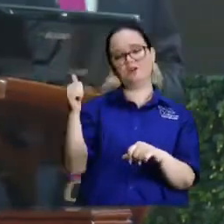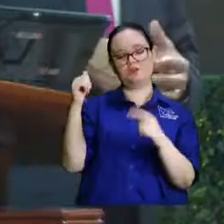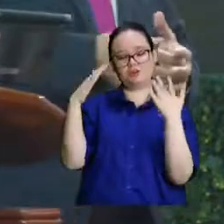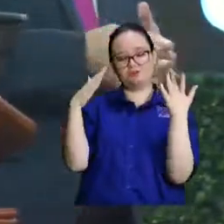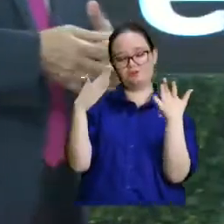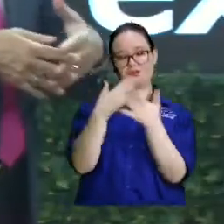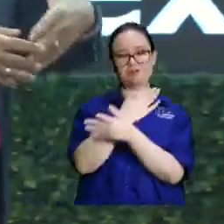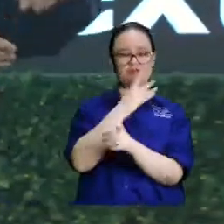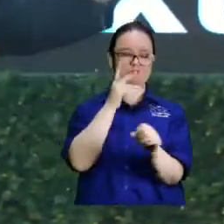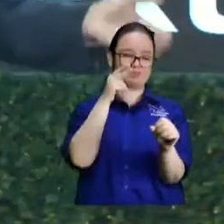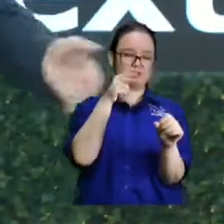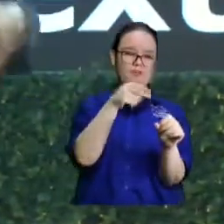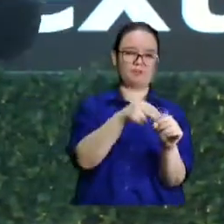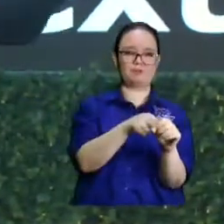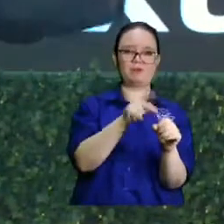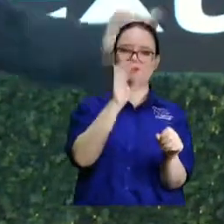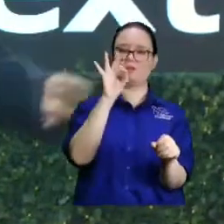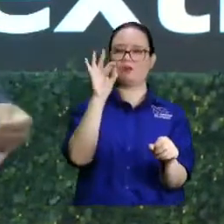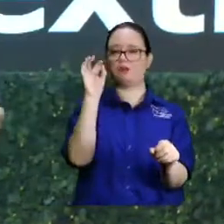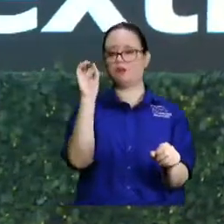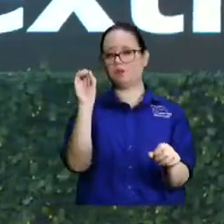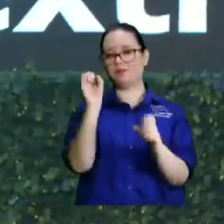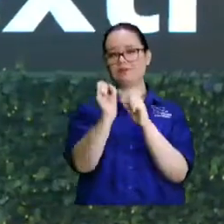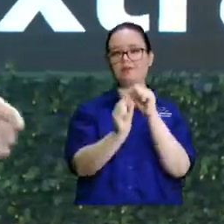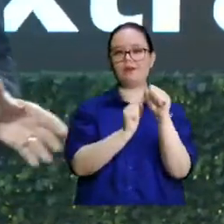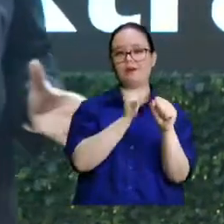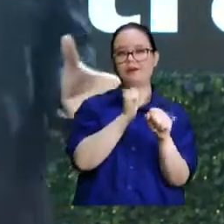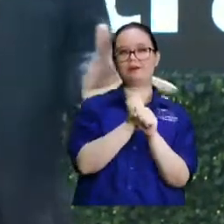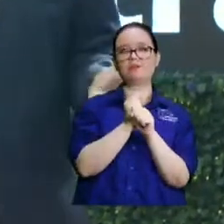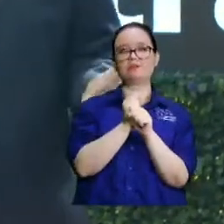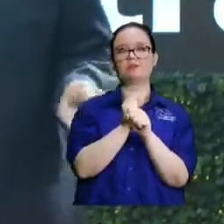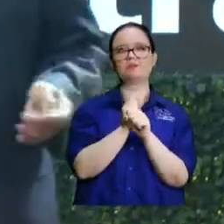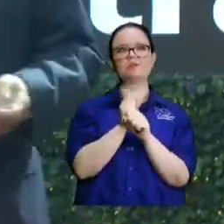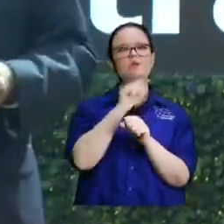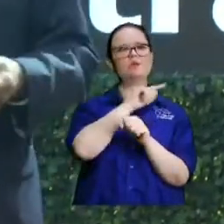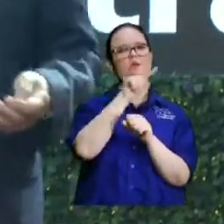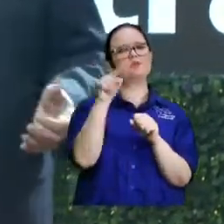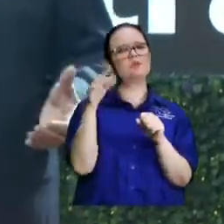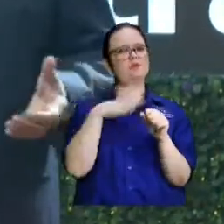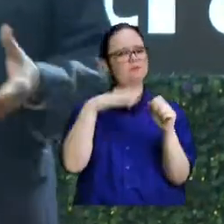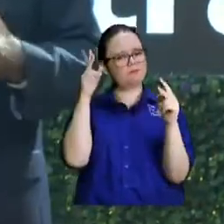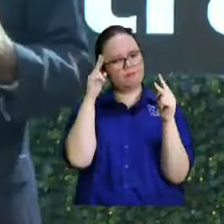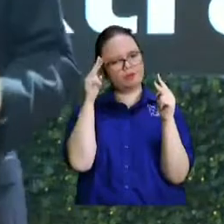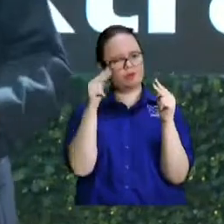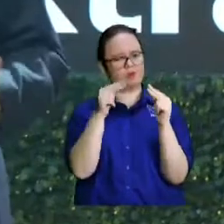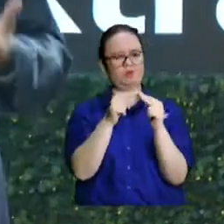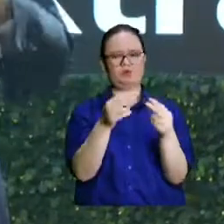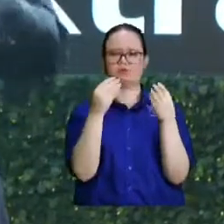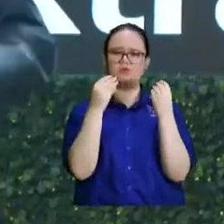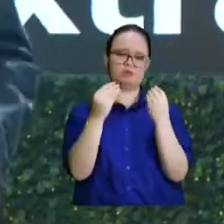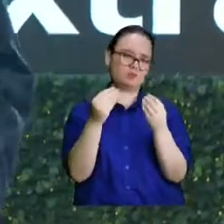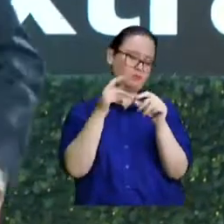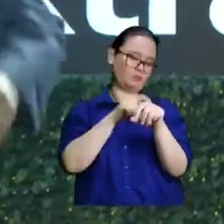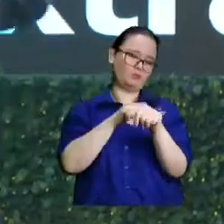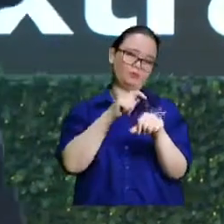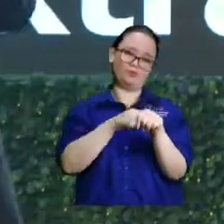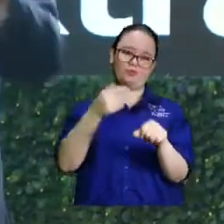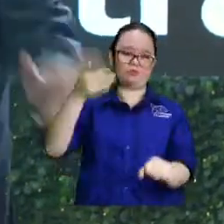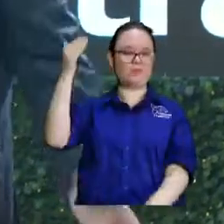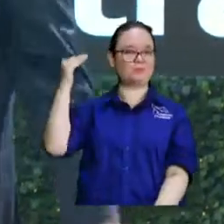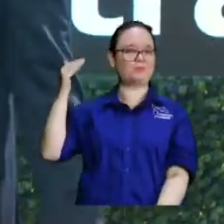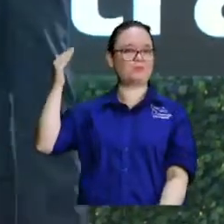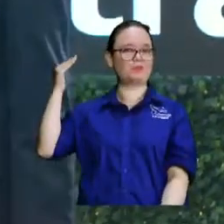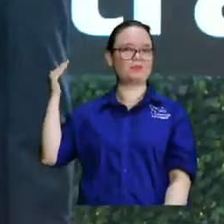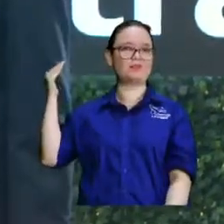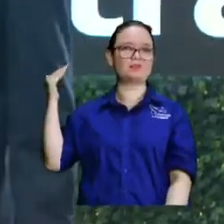alrededor de qué sé yo 30 años 29 años pero me conocen no me conocen de ayer no me conocen de hoy a menos